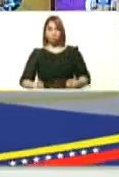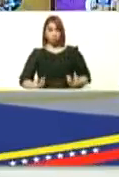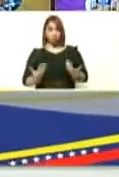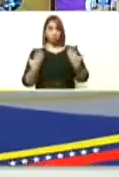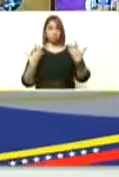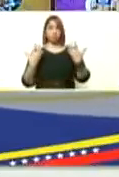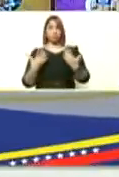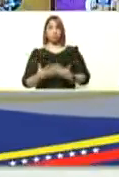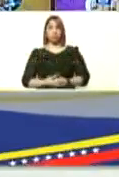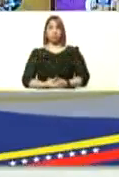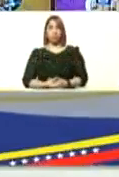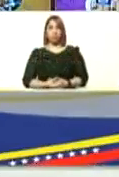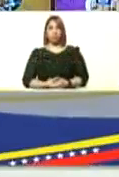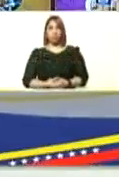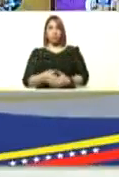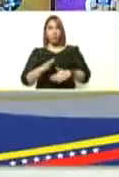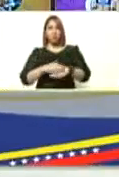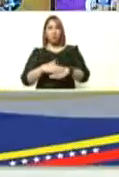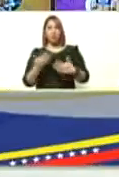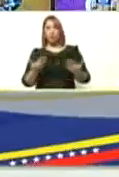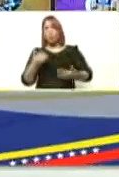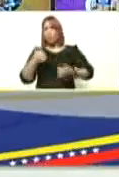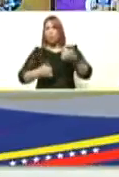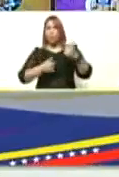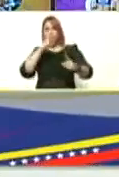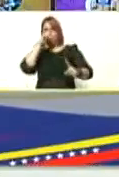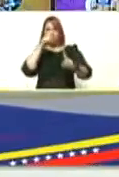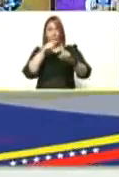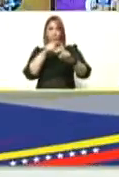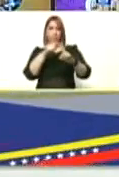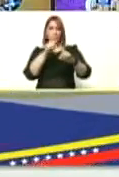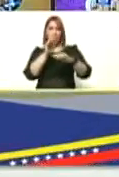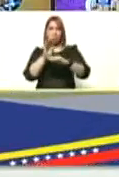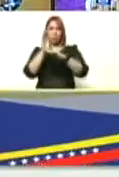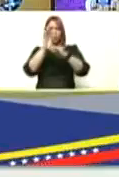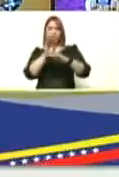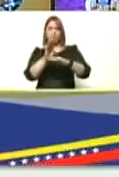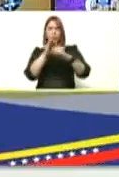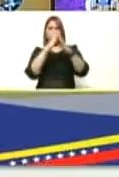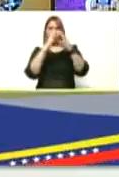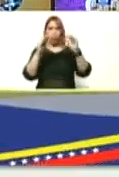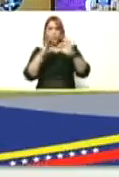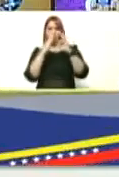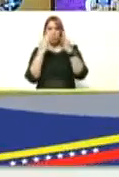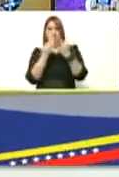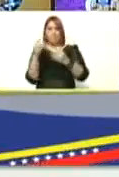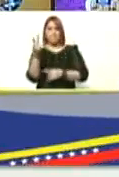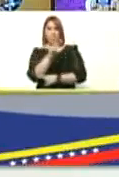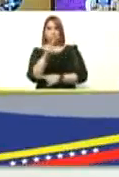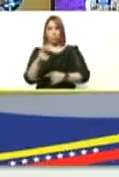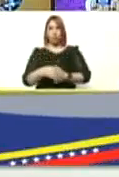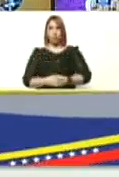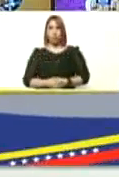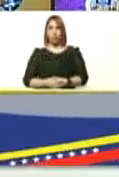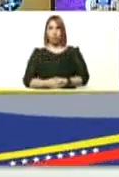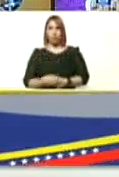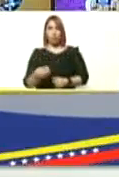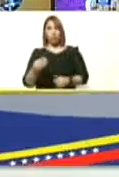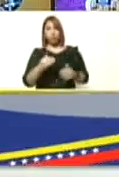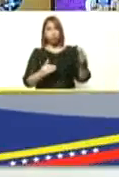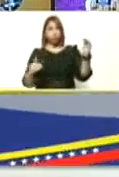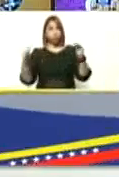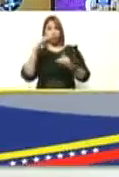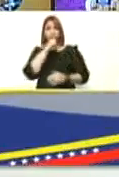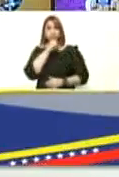ánimo porque cuál es el objetivo proteger a toda la familia venezolana a los más mayores